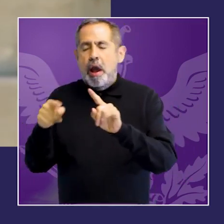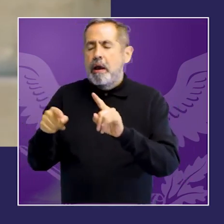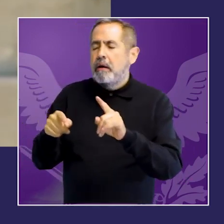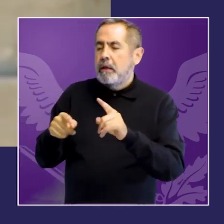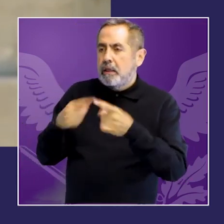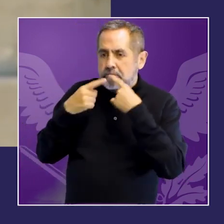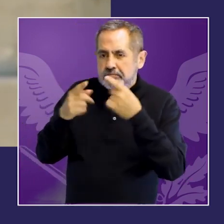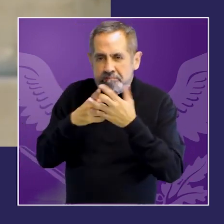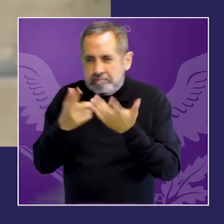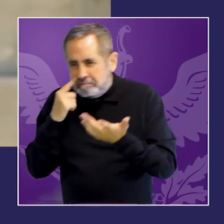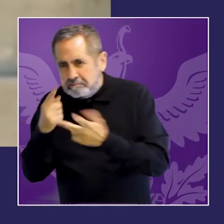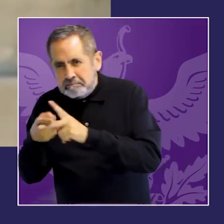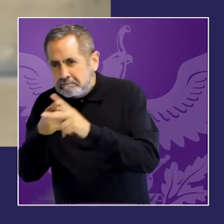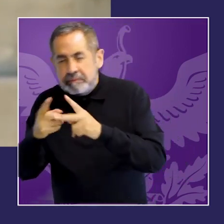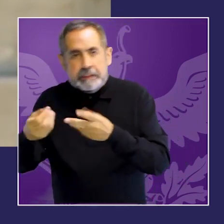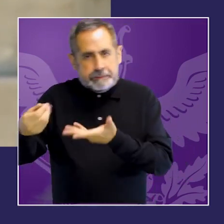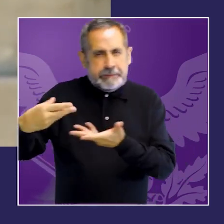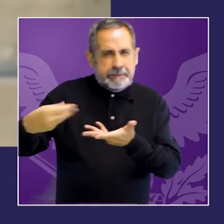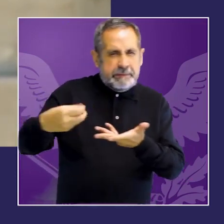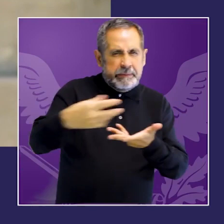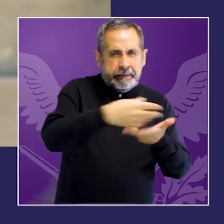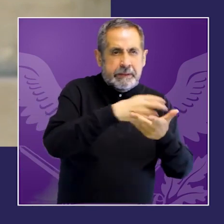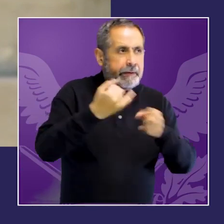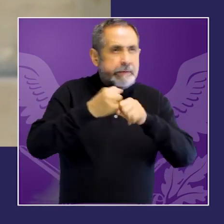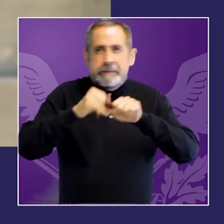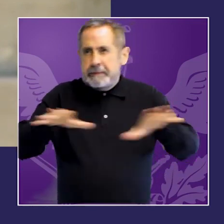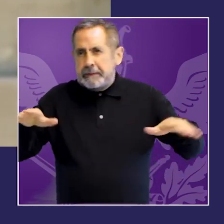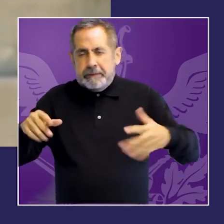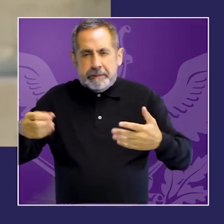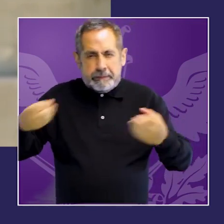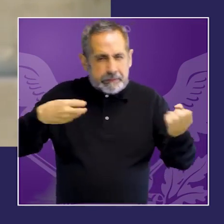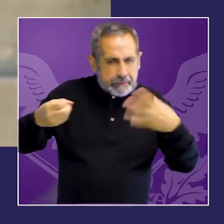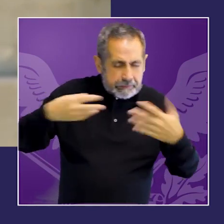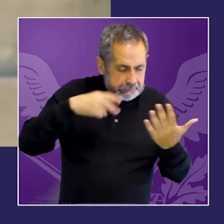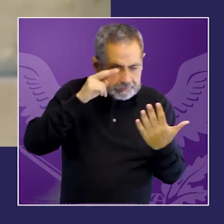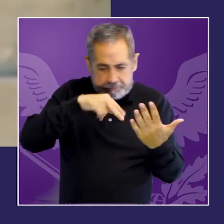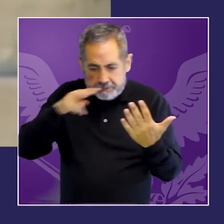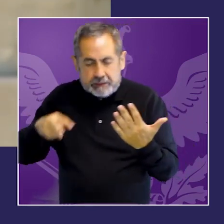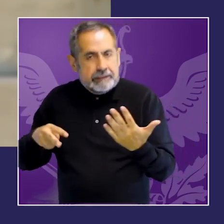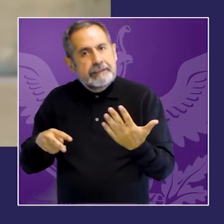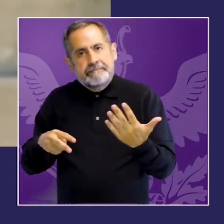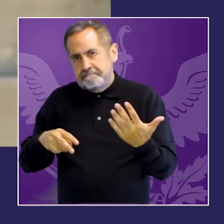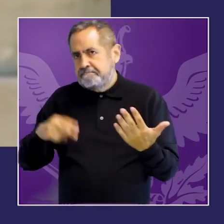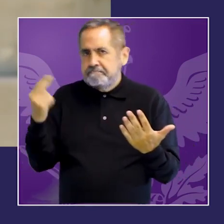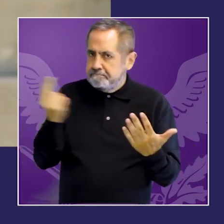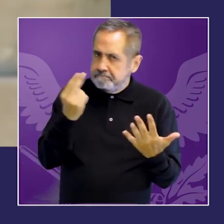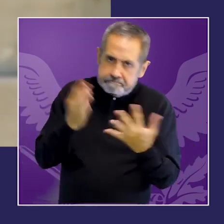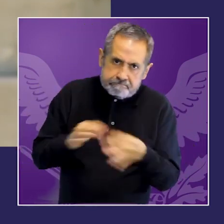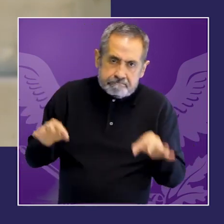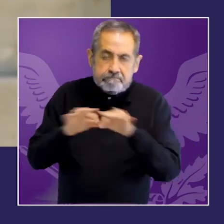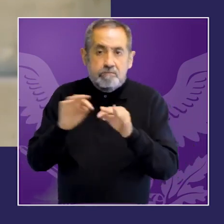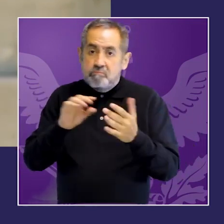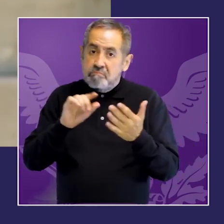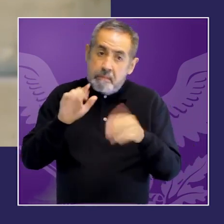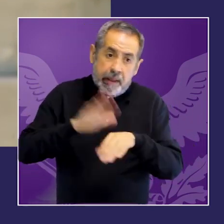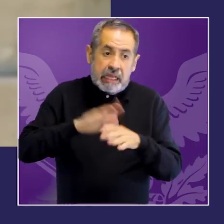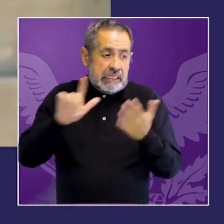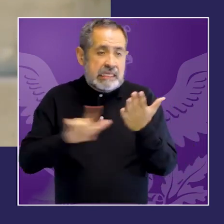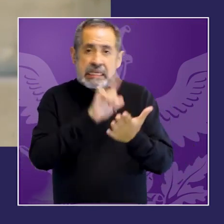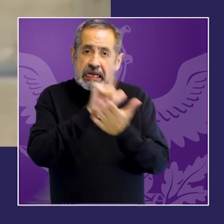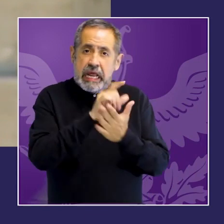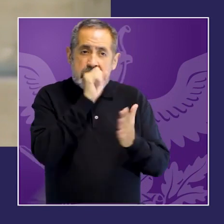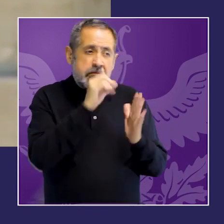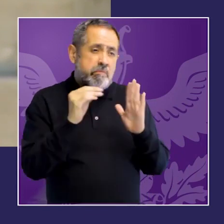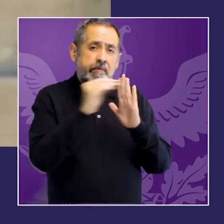un registro y el ejemplo son los países del Caribe angloparlante que informan la cantidad de femicidios pero que no tienen, no tomaron esa